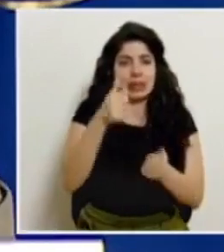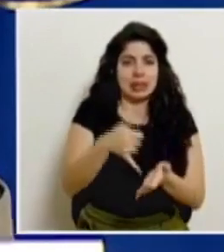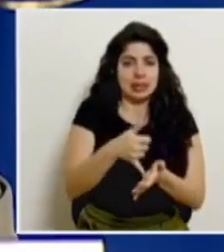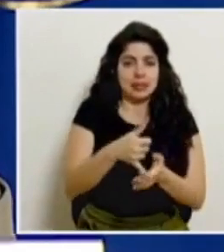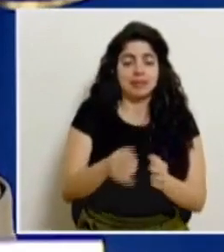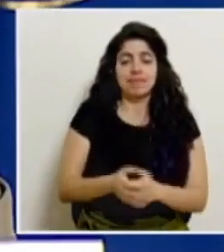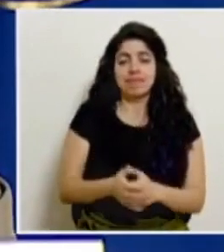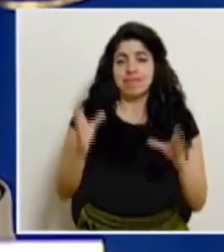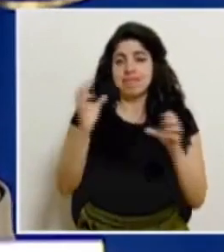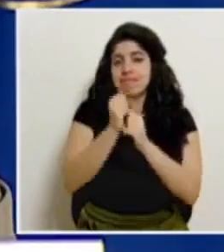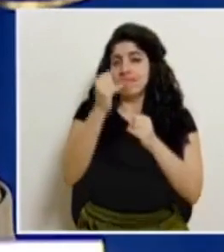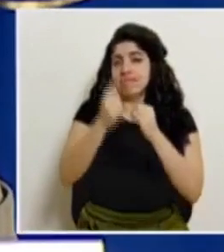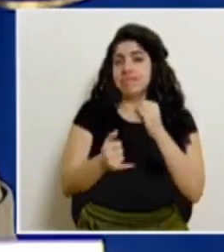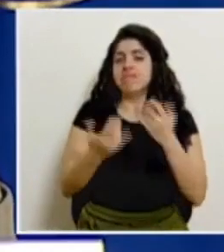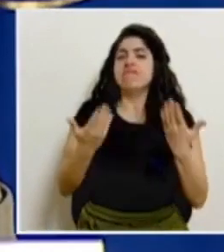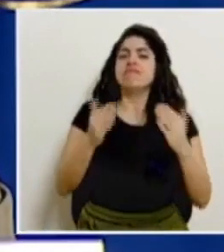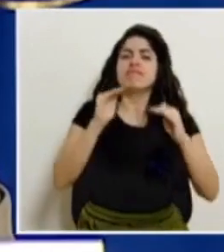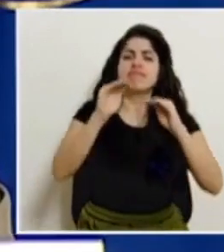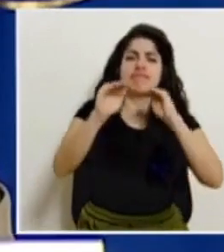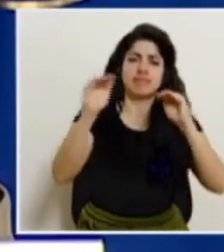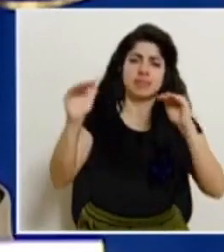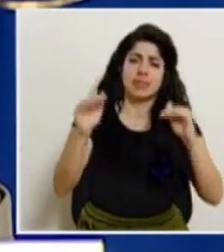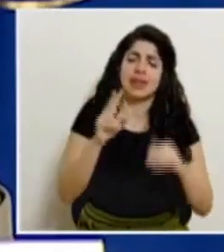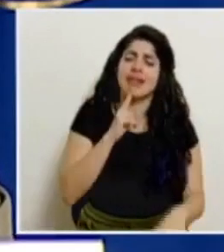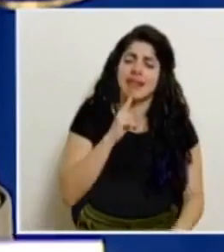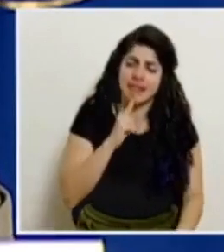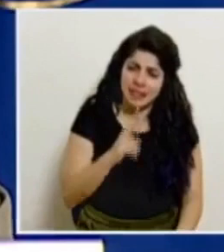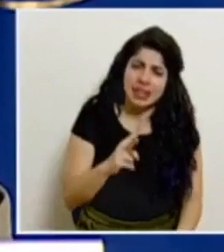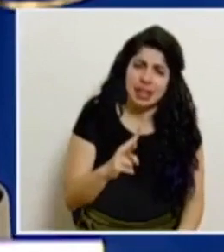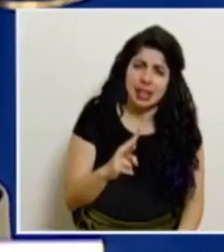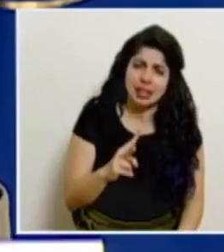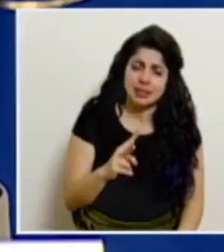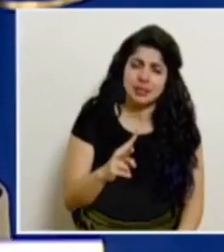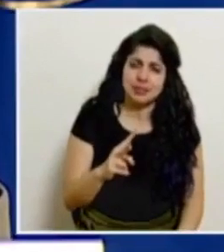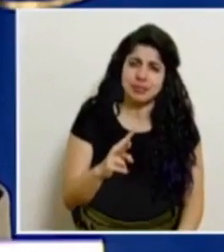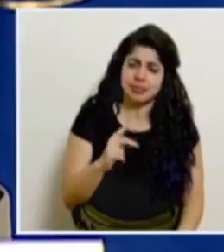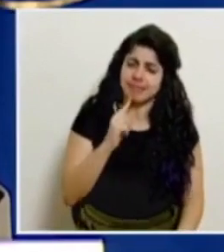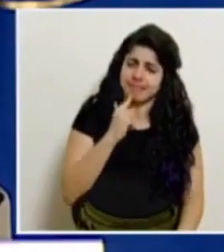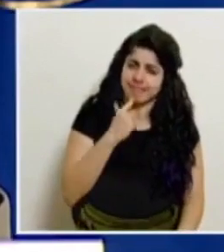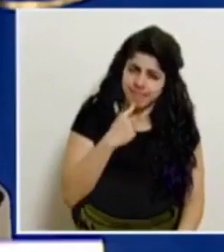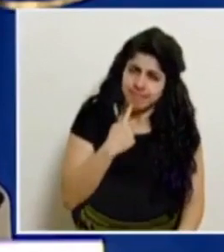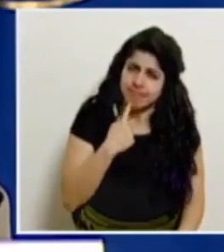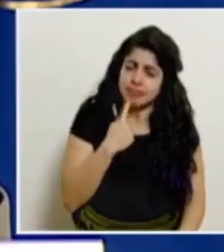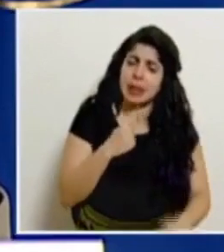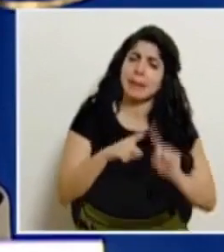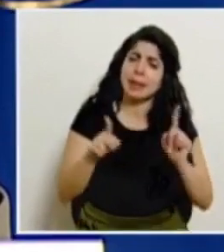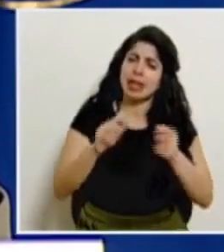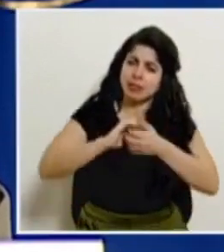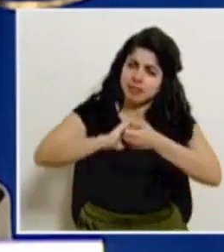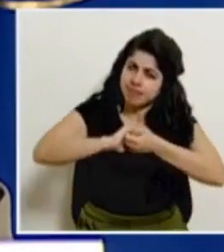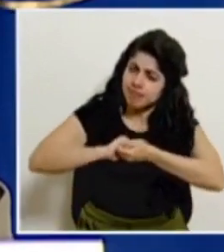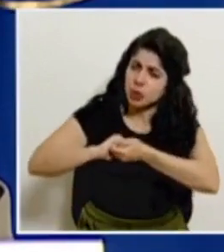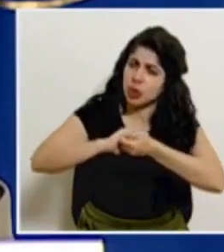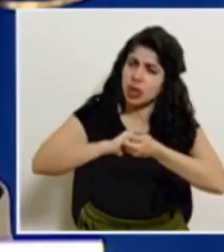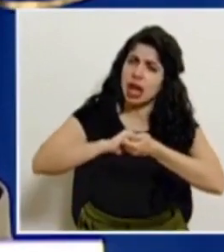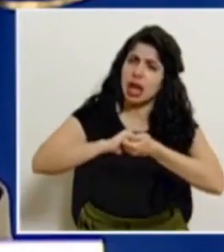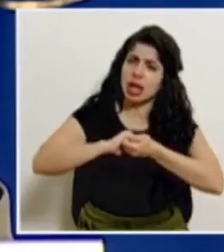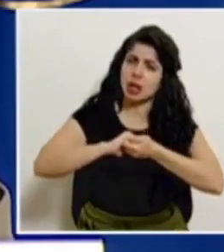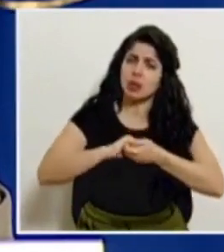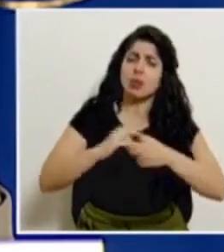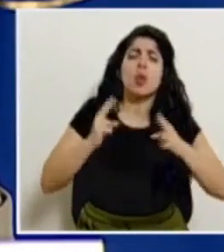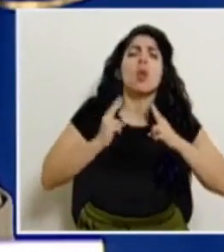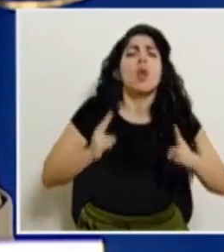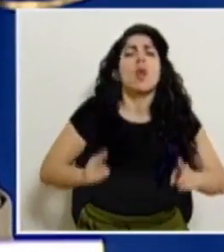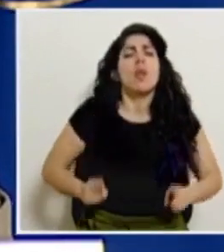Cierro con un llamado de verdad, vemente, pero solidario y muy